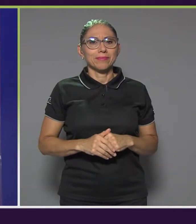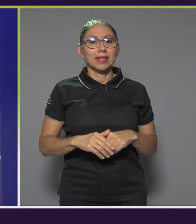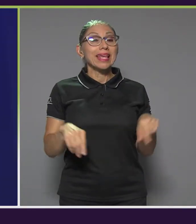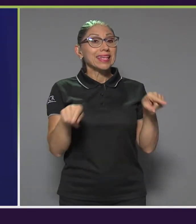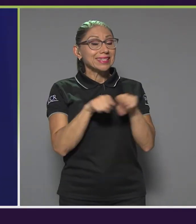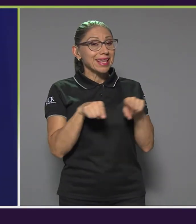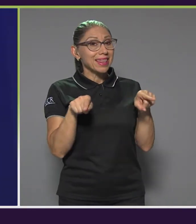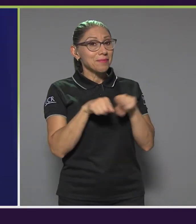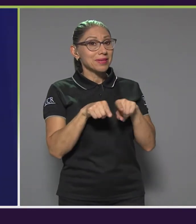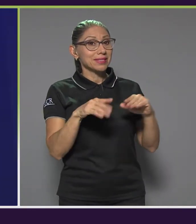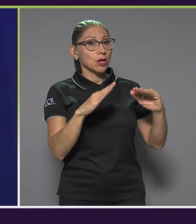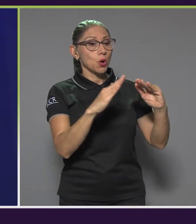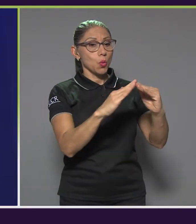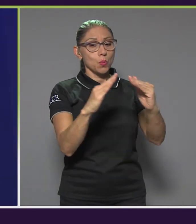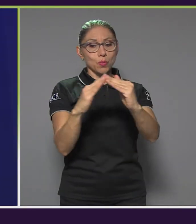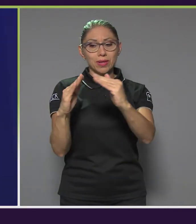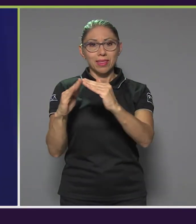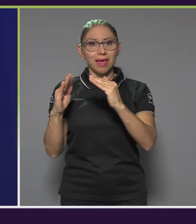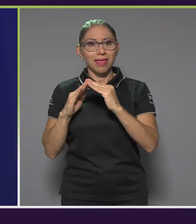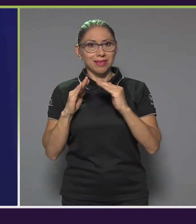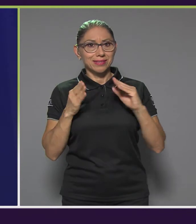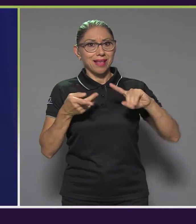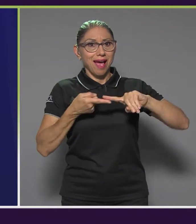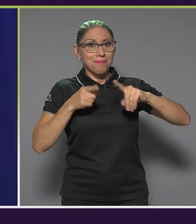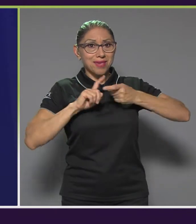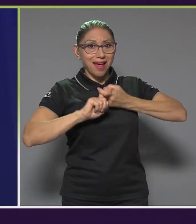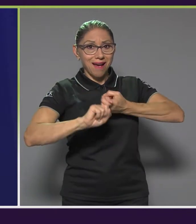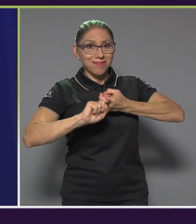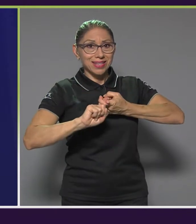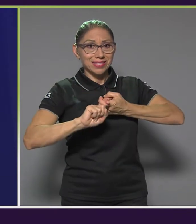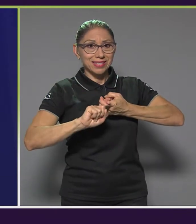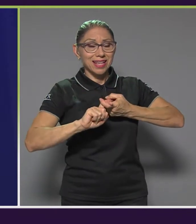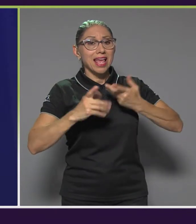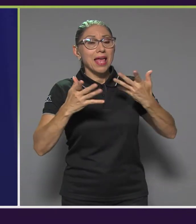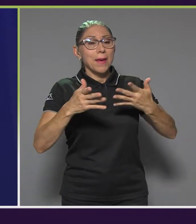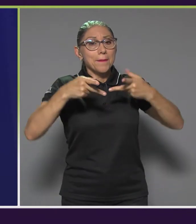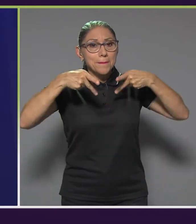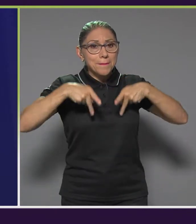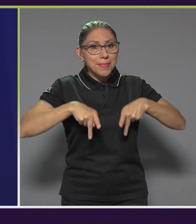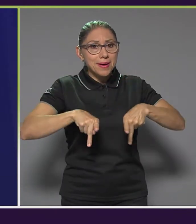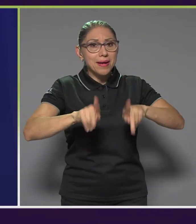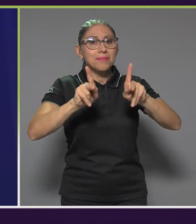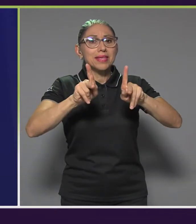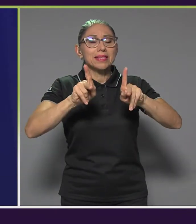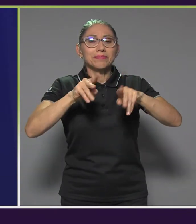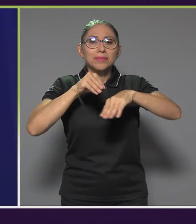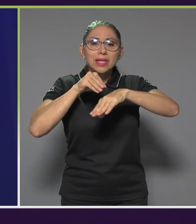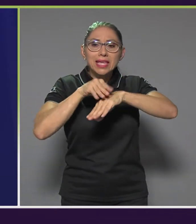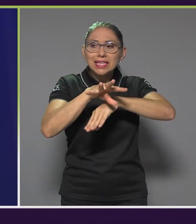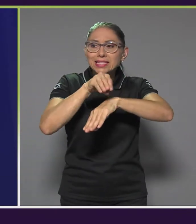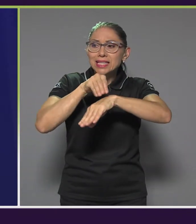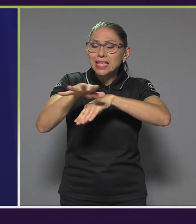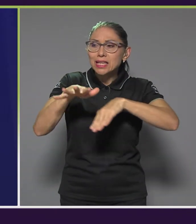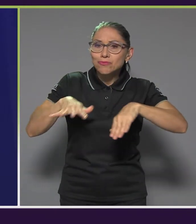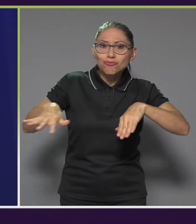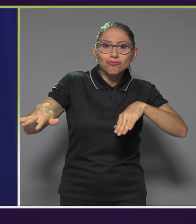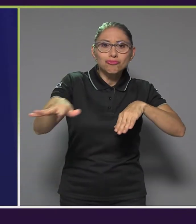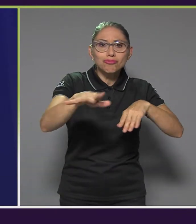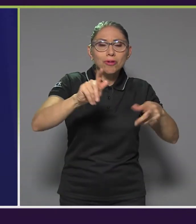comunidades amigables te permiten, como bien decía Andrea, incidir en estos espacios y adaptarlos